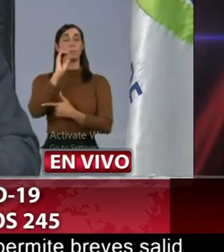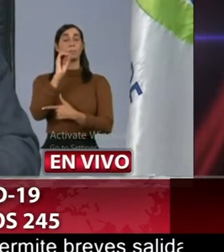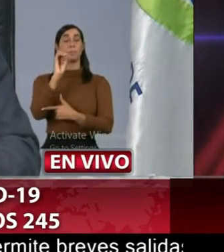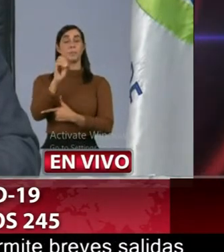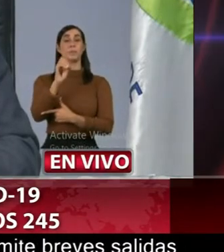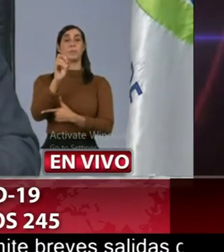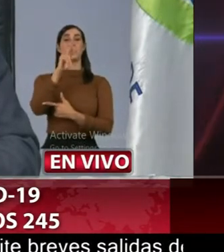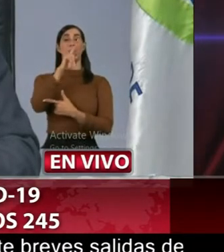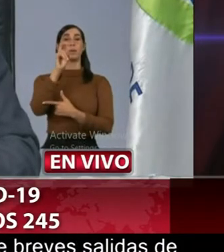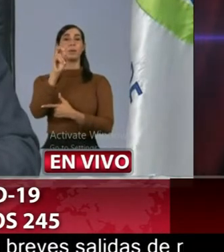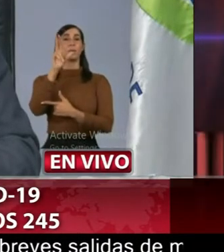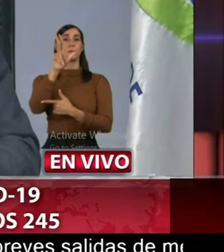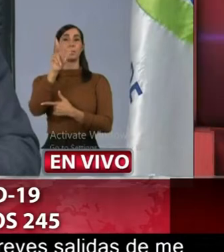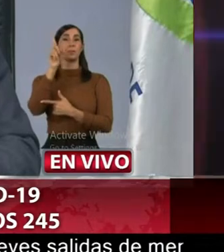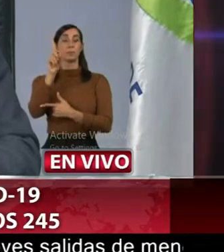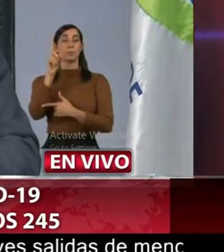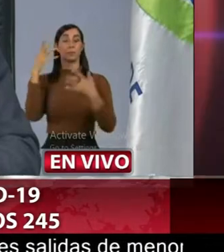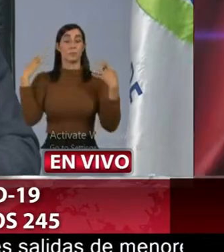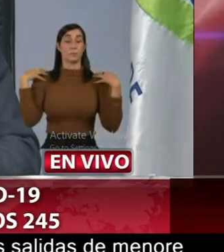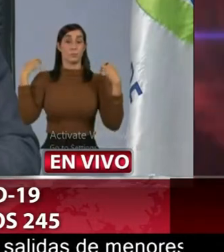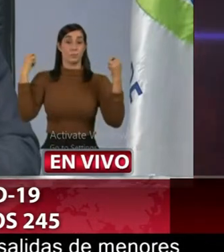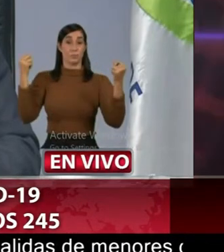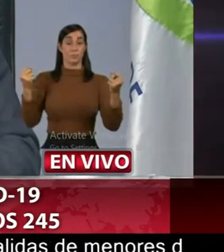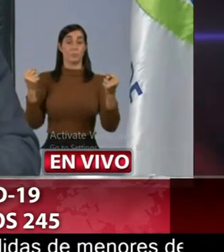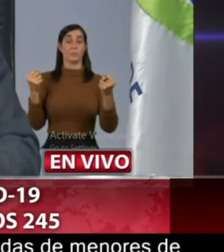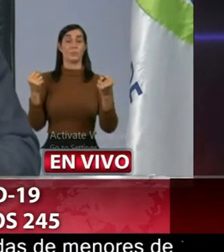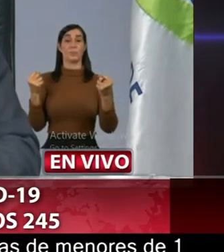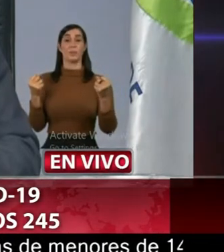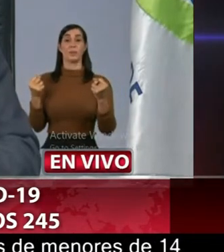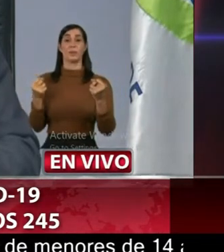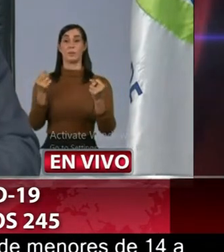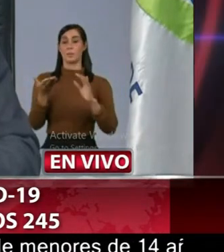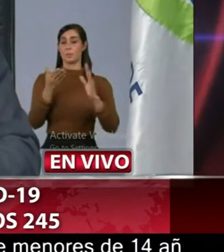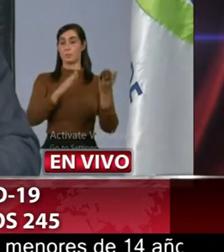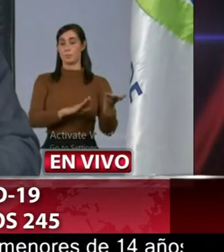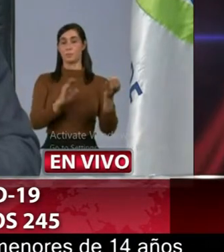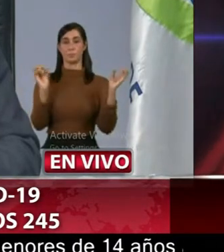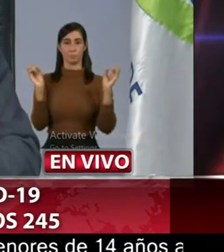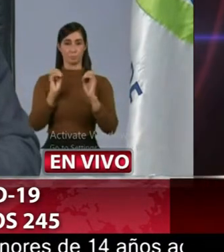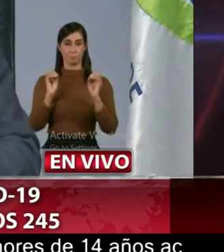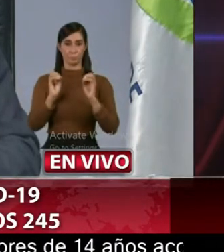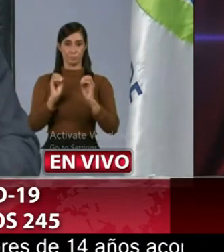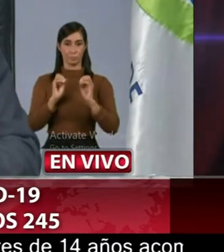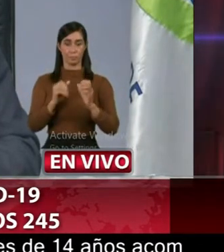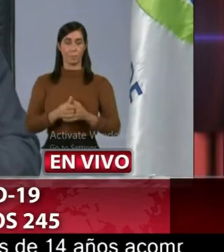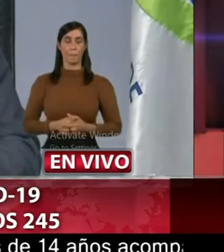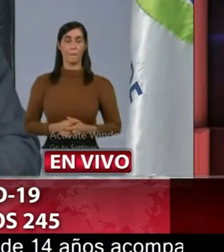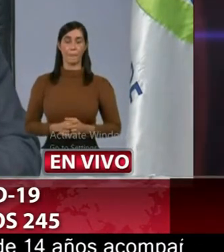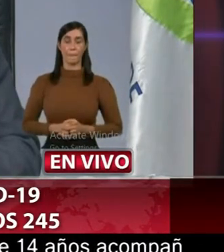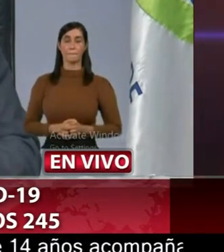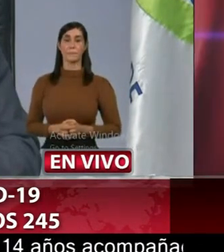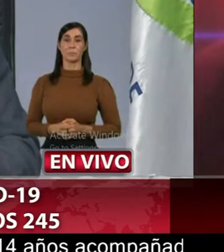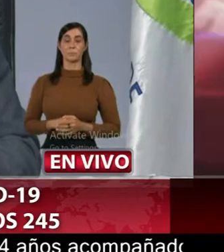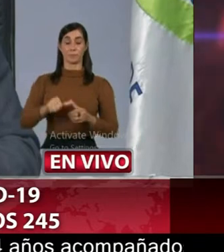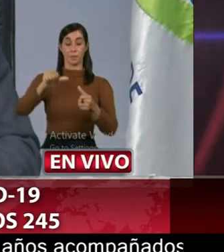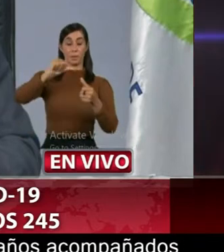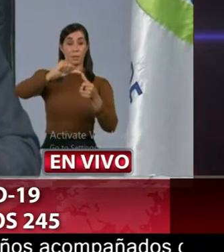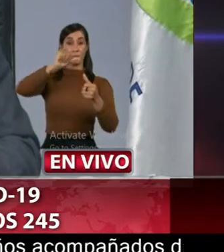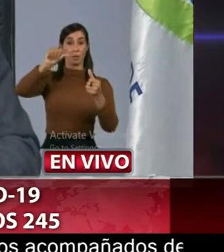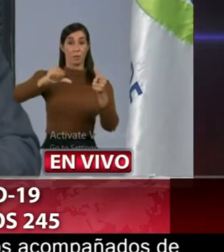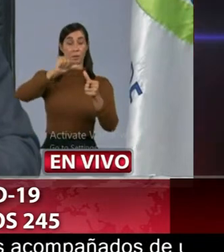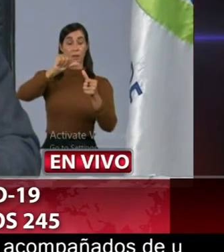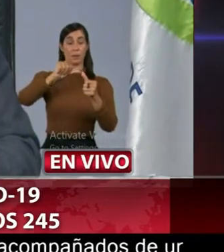231 recuperados cero fallecimientos ASUA